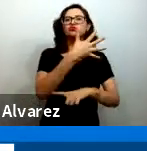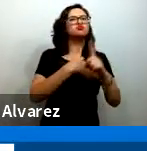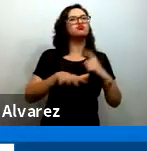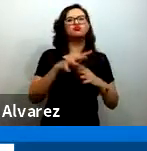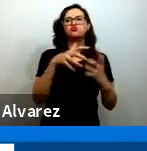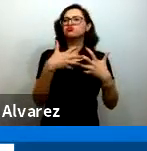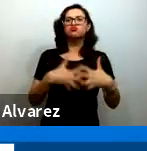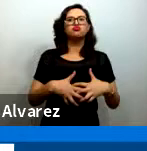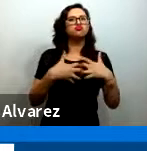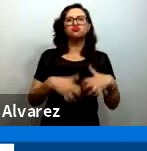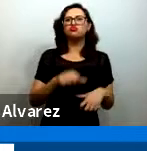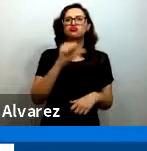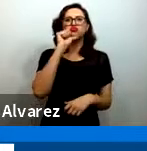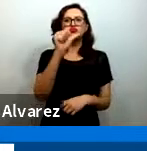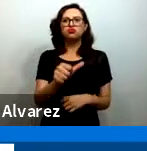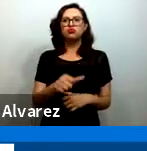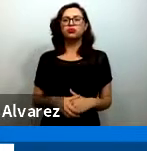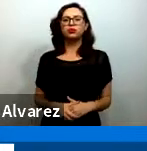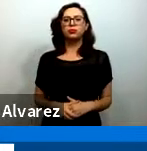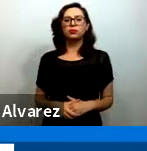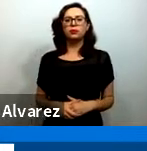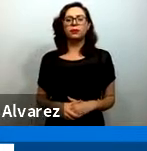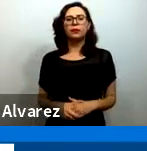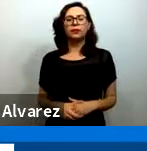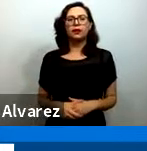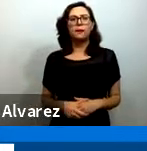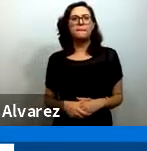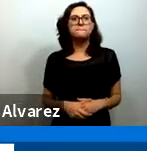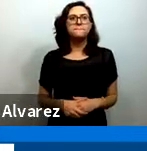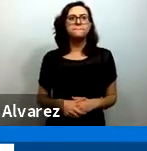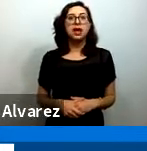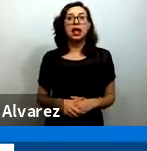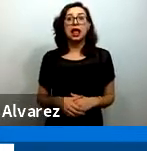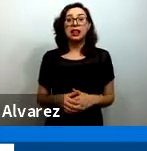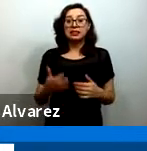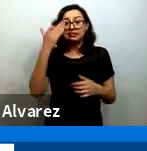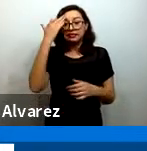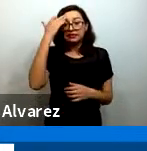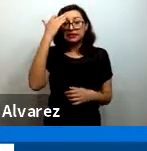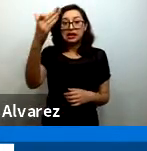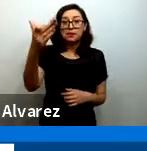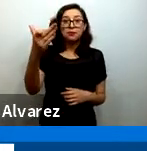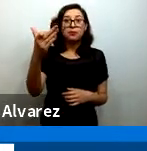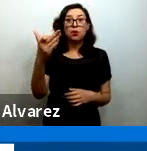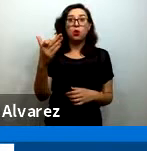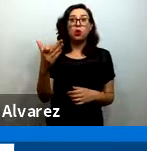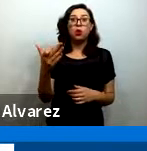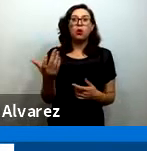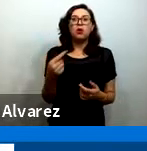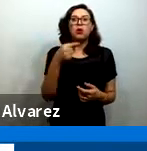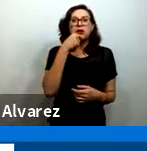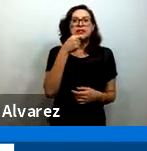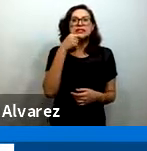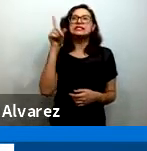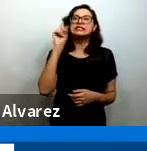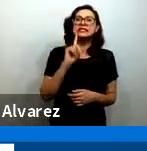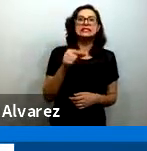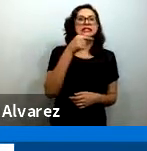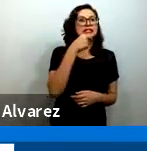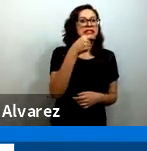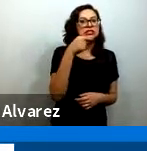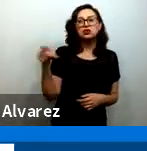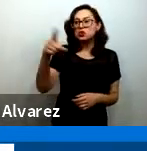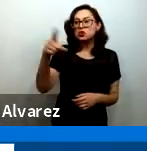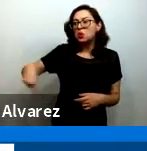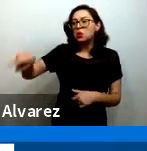el tiempo que ha pasado el bienestar, la protección de niños y niñas, de asegurar la seguridad